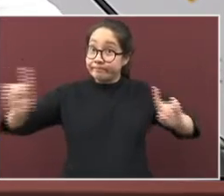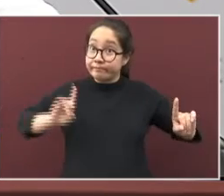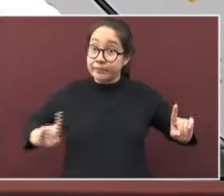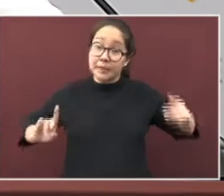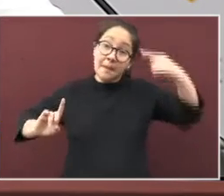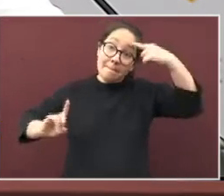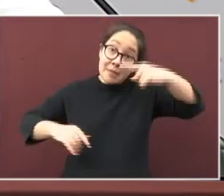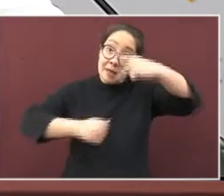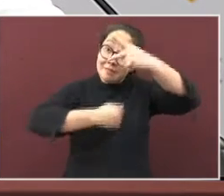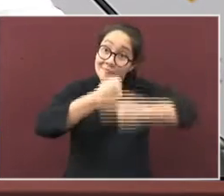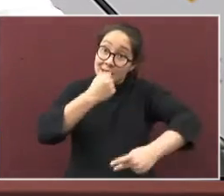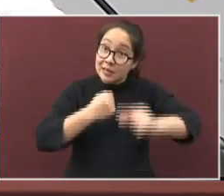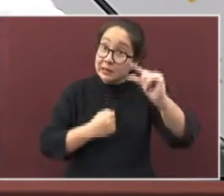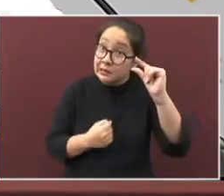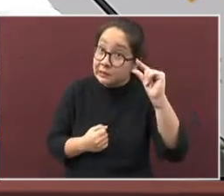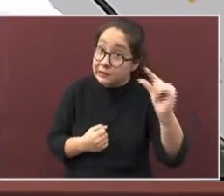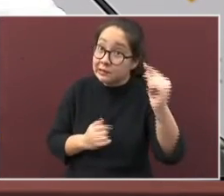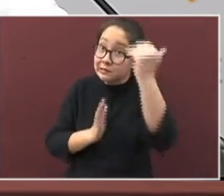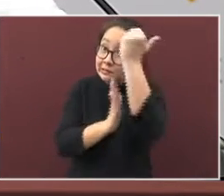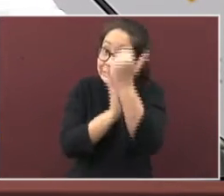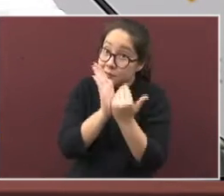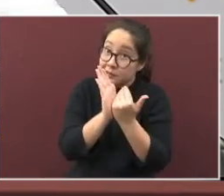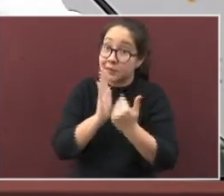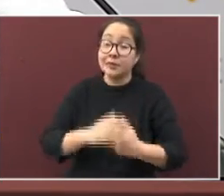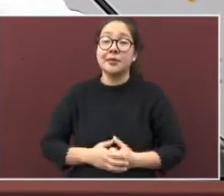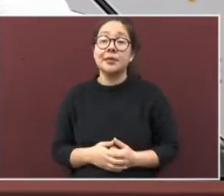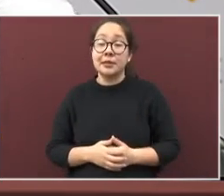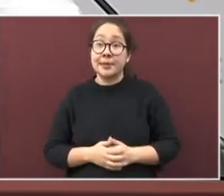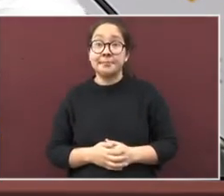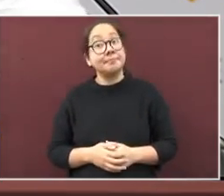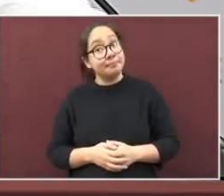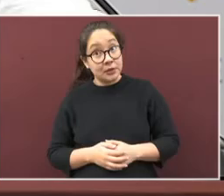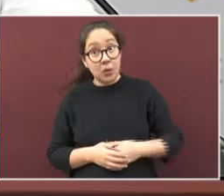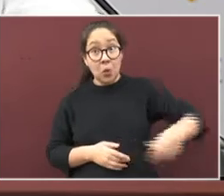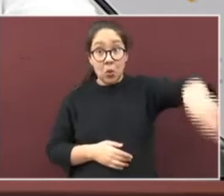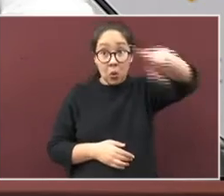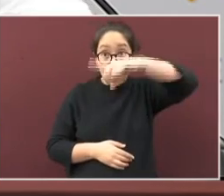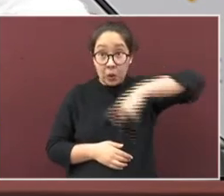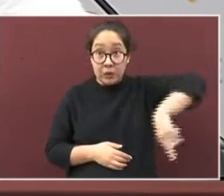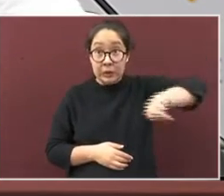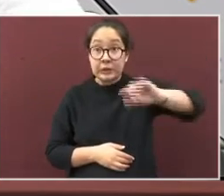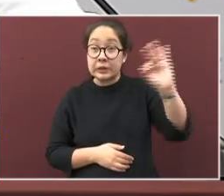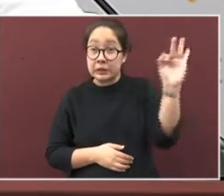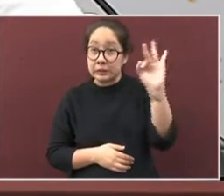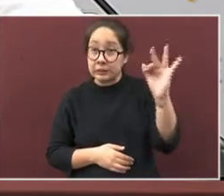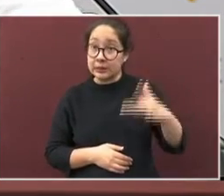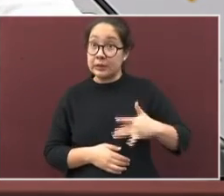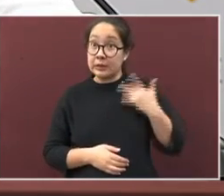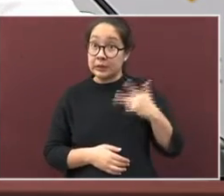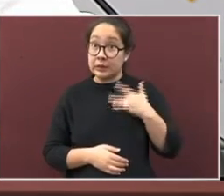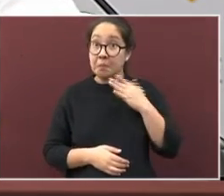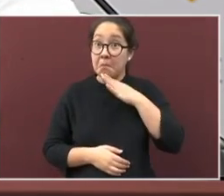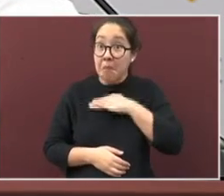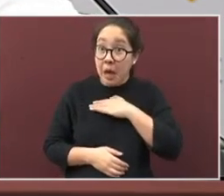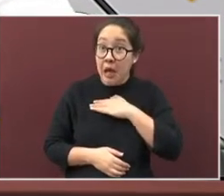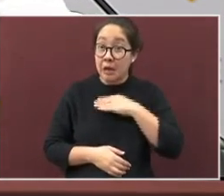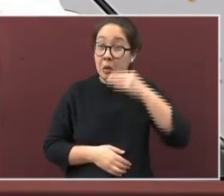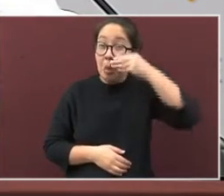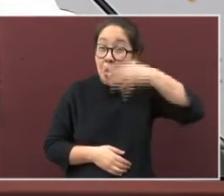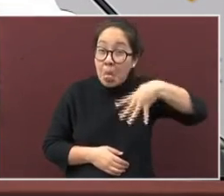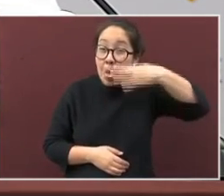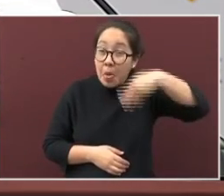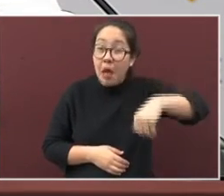riesgo sea mucho, pero mucho menor. Ah, y si tienen ustedes algún síntoma de enfermedad respiratoria,